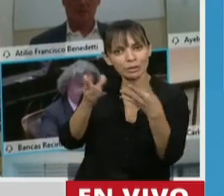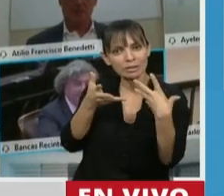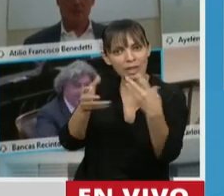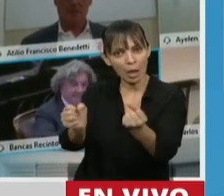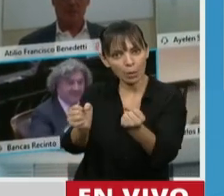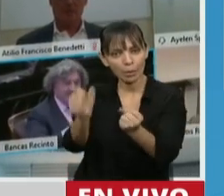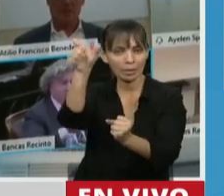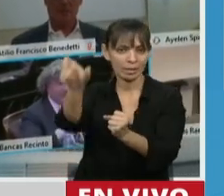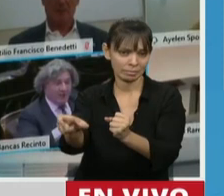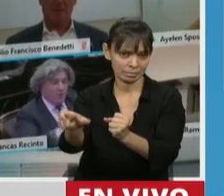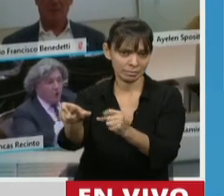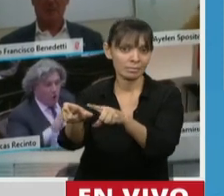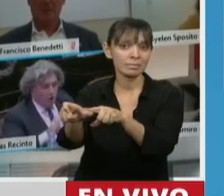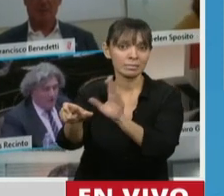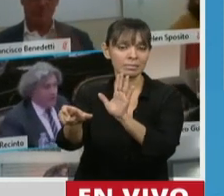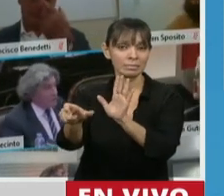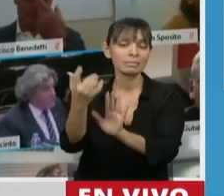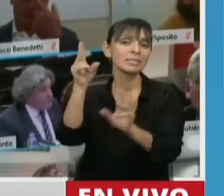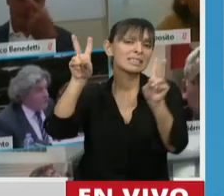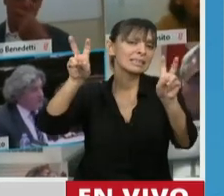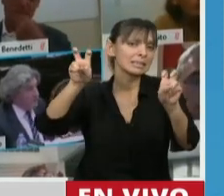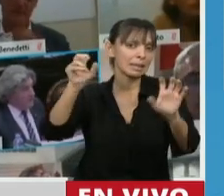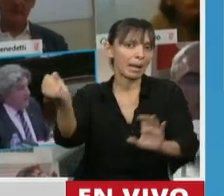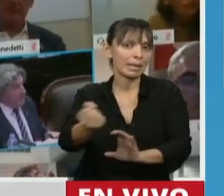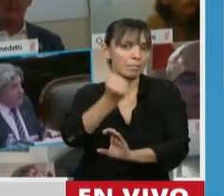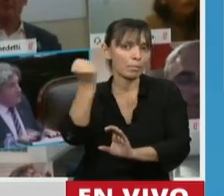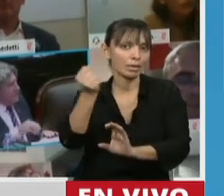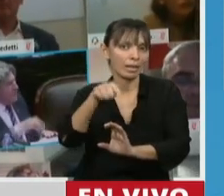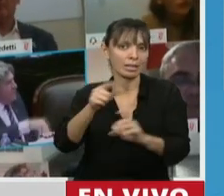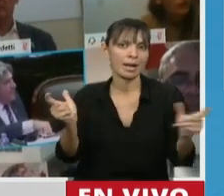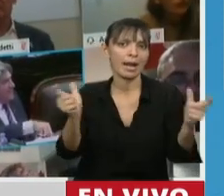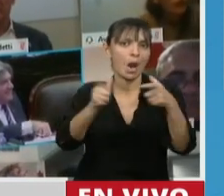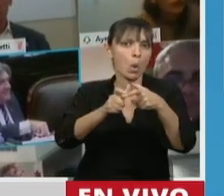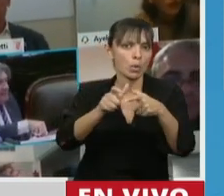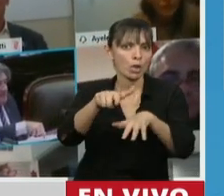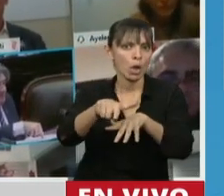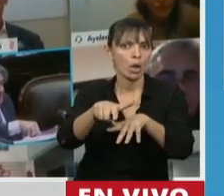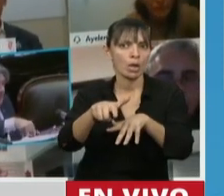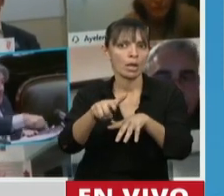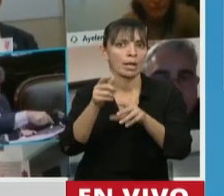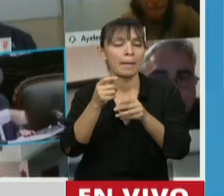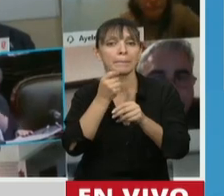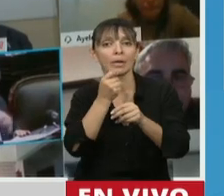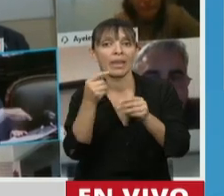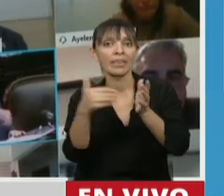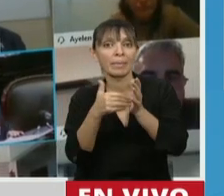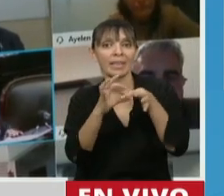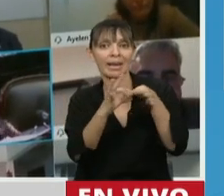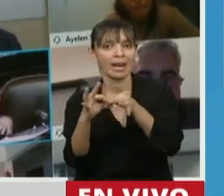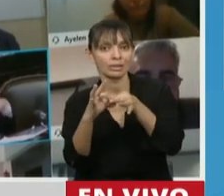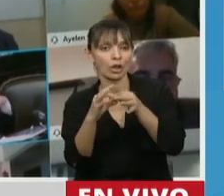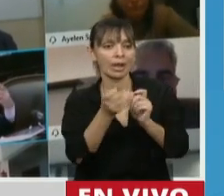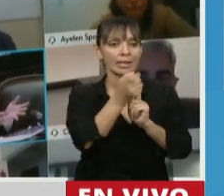considerado un consumidor, aparece un tema muy importante en esa mesa en la que se relaciona aquel que presta el servicio, los